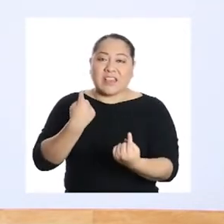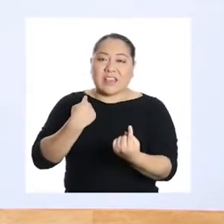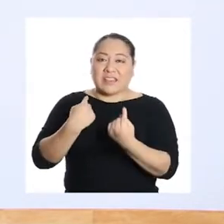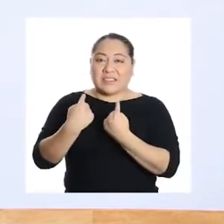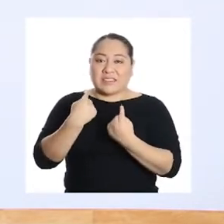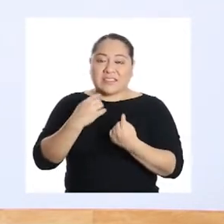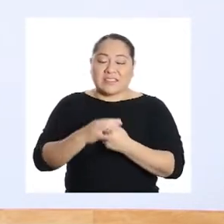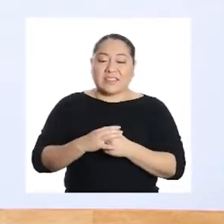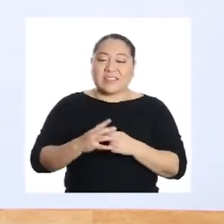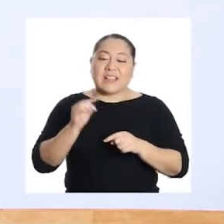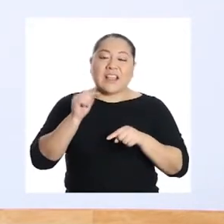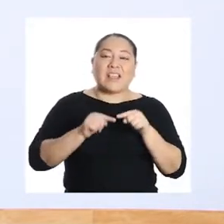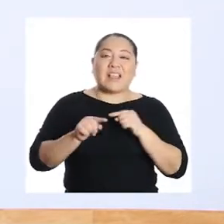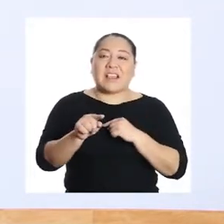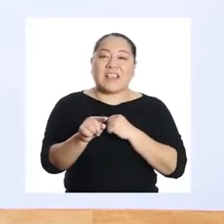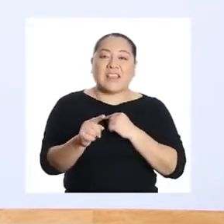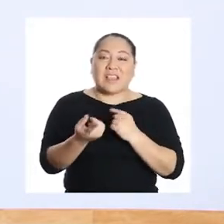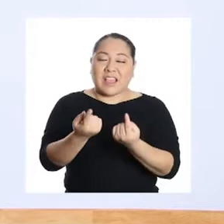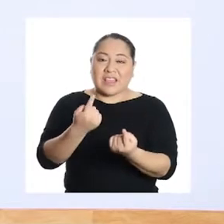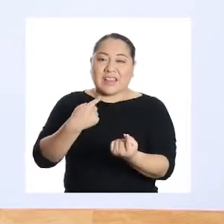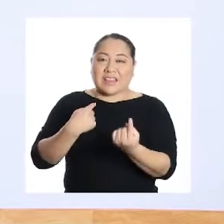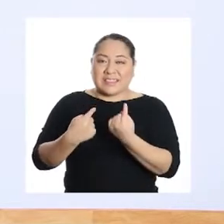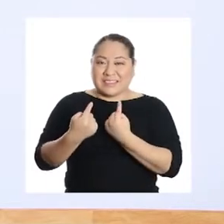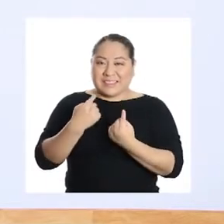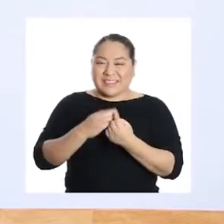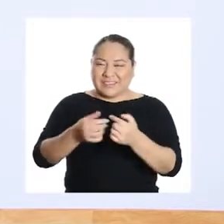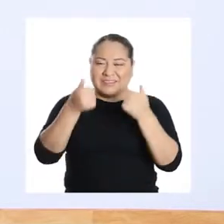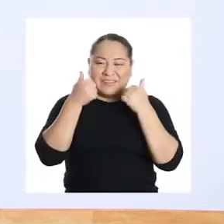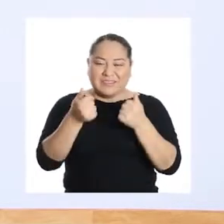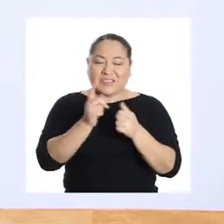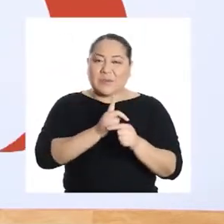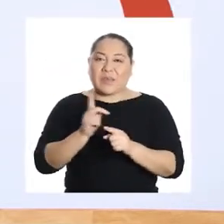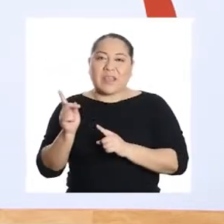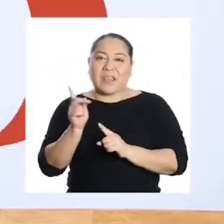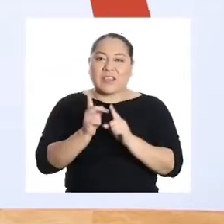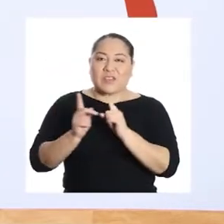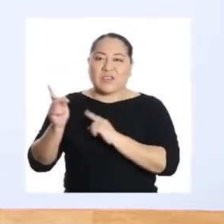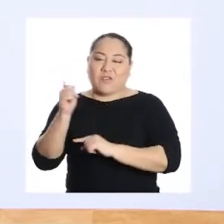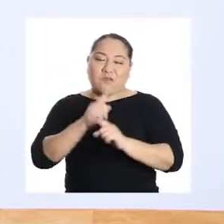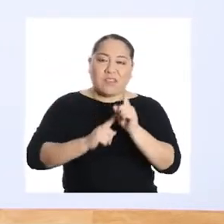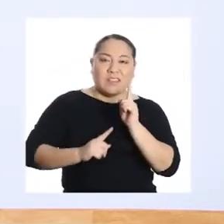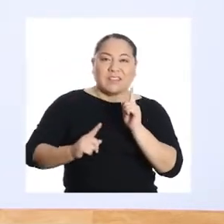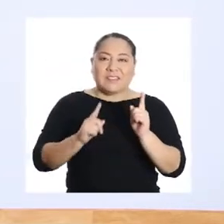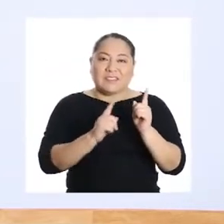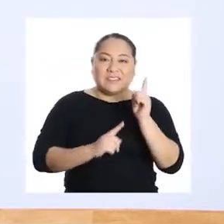atrás. Delante, atrás. Eso es. Menelito.